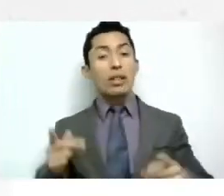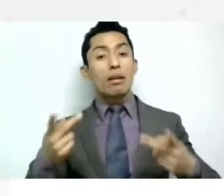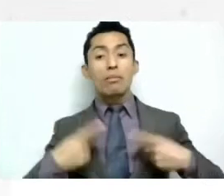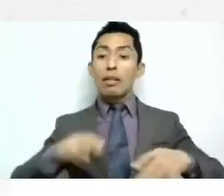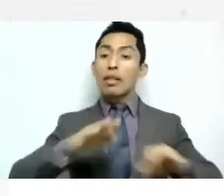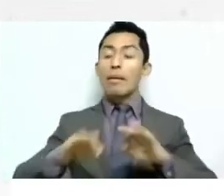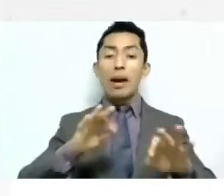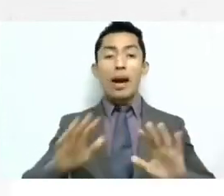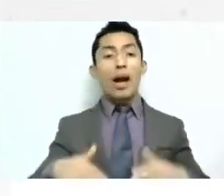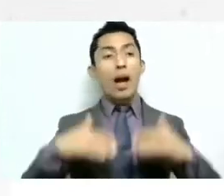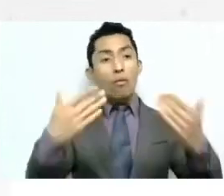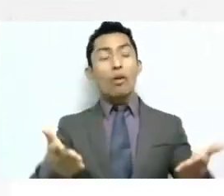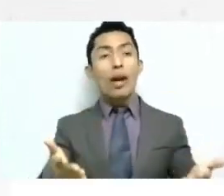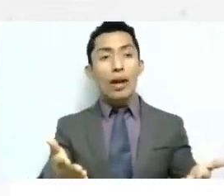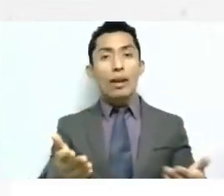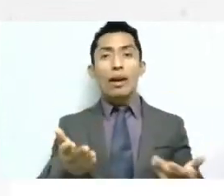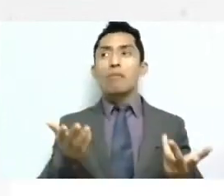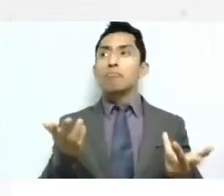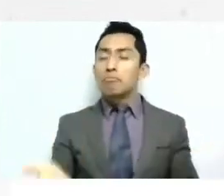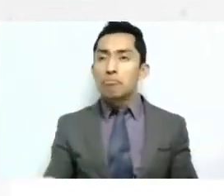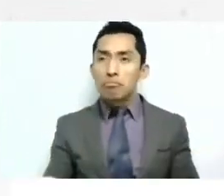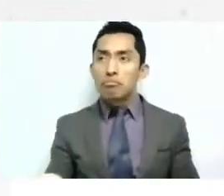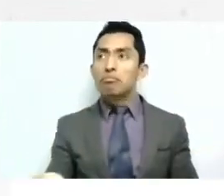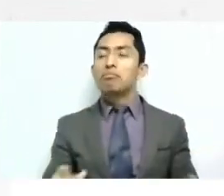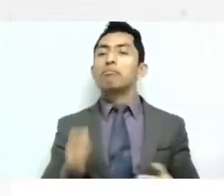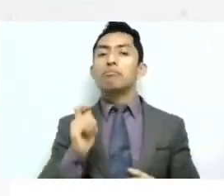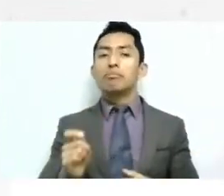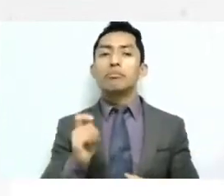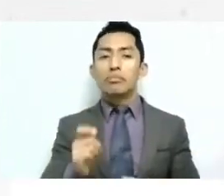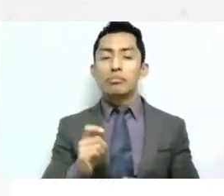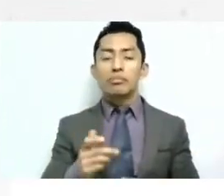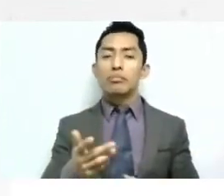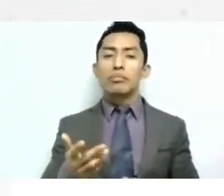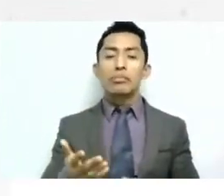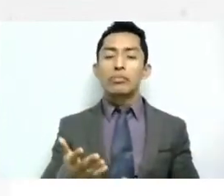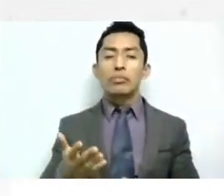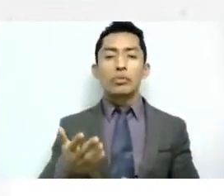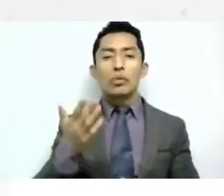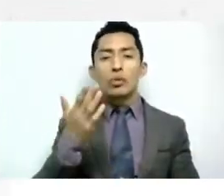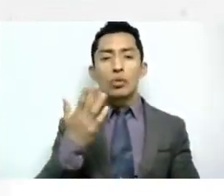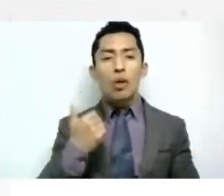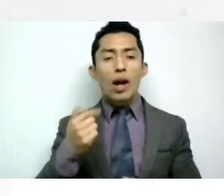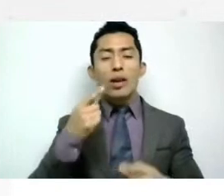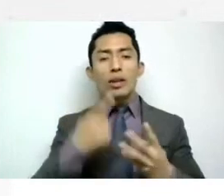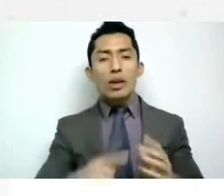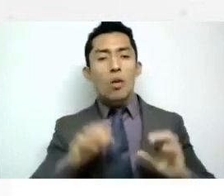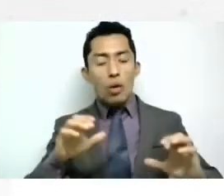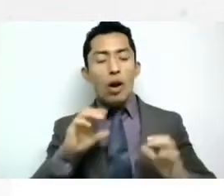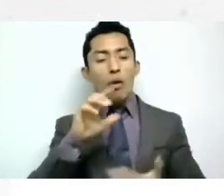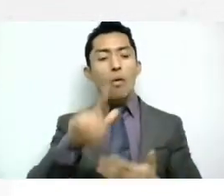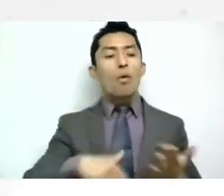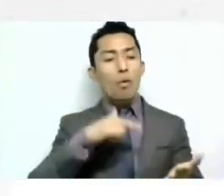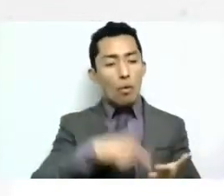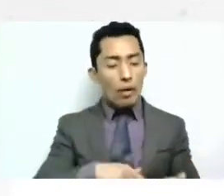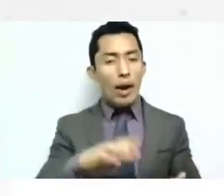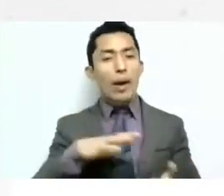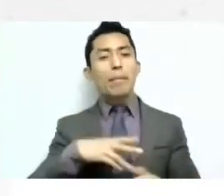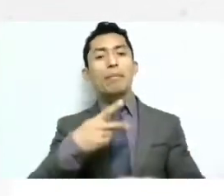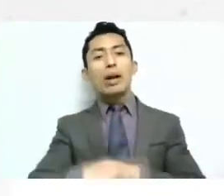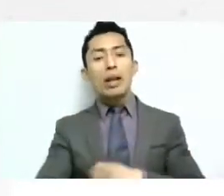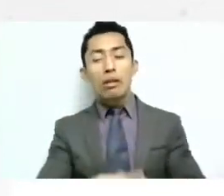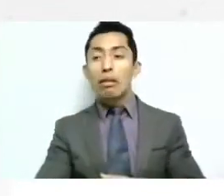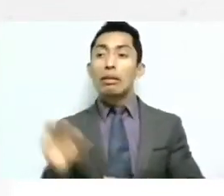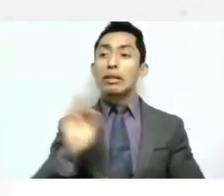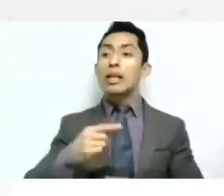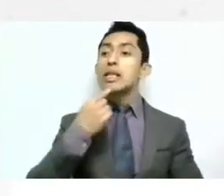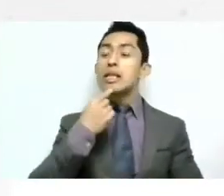abierto donde no hay ciertas limitaciones del espacio y que los menores pueden estar corriendo